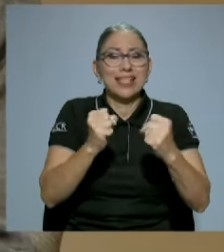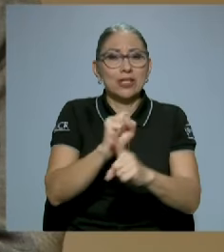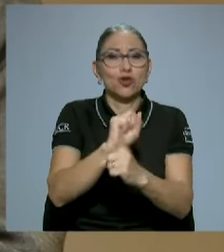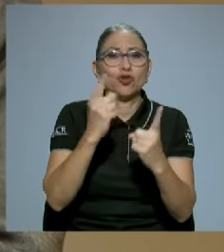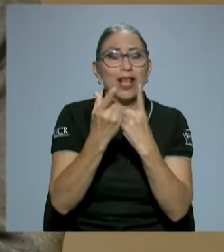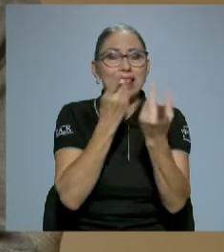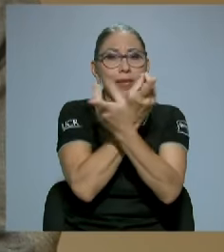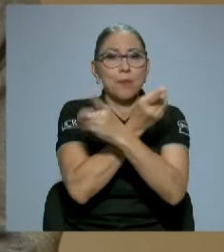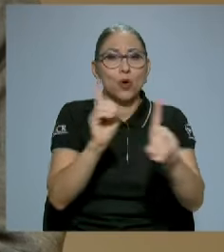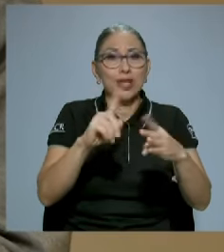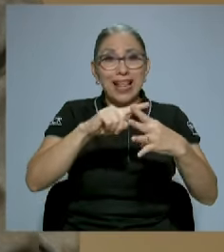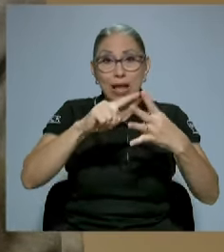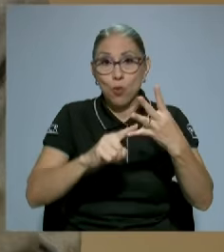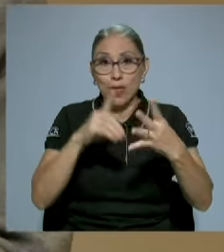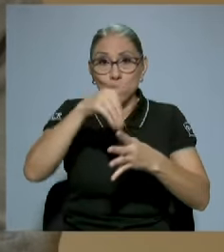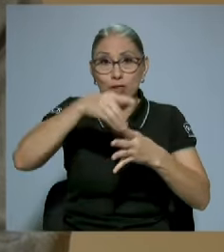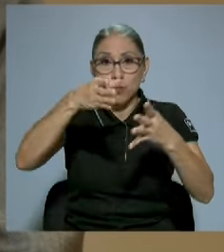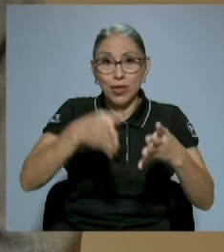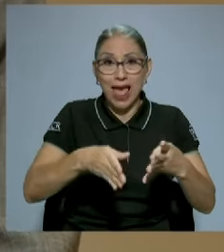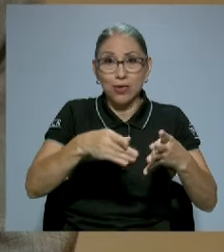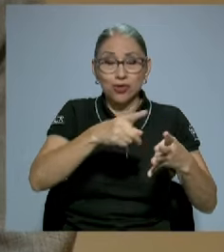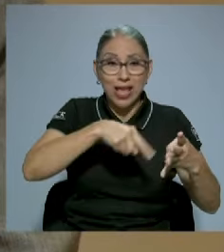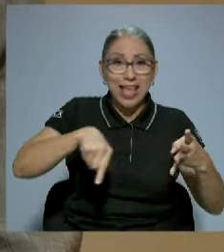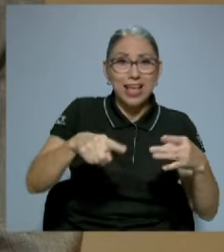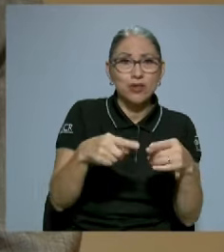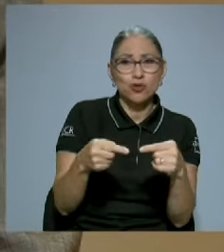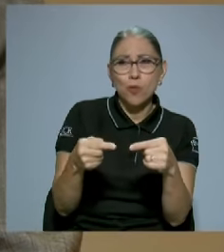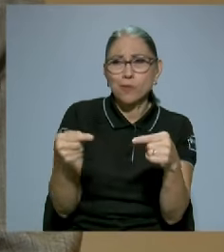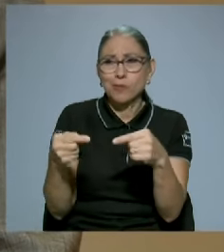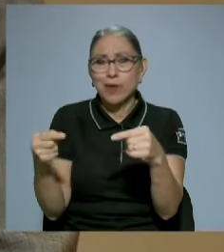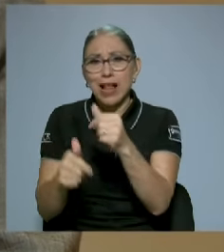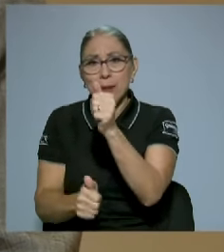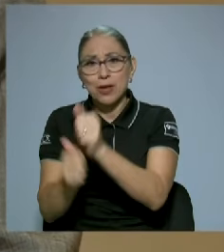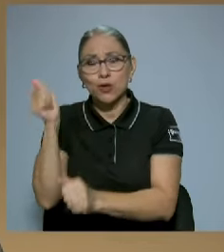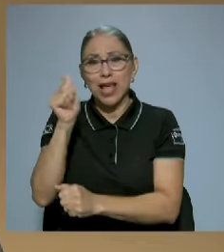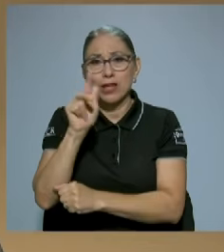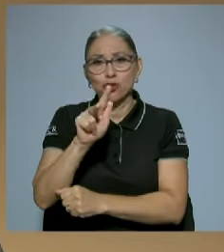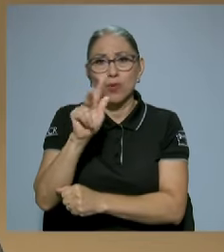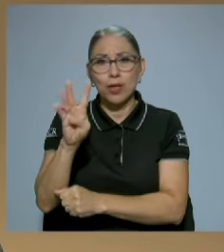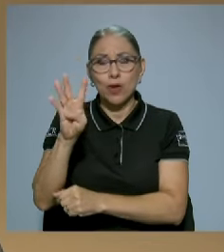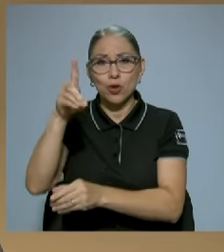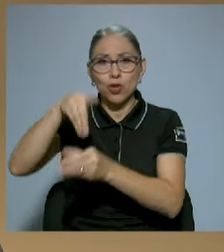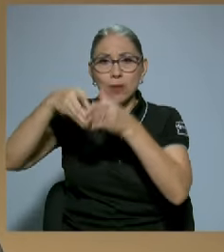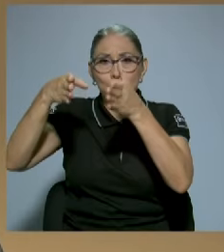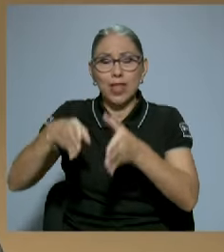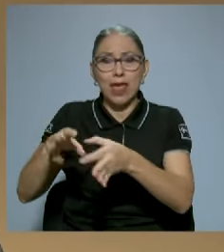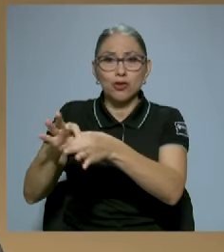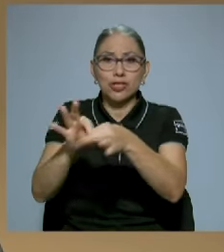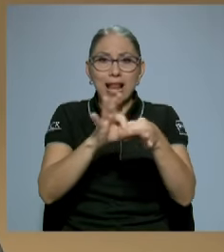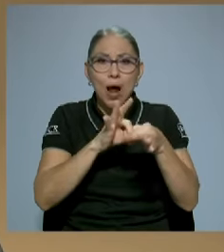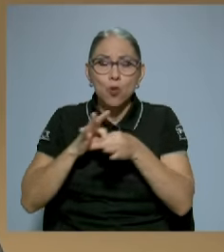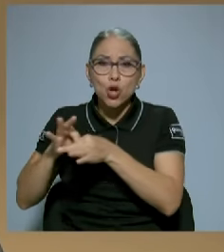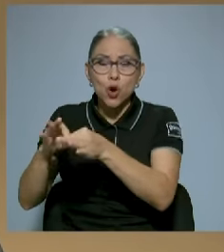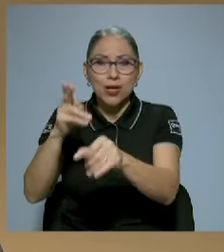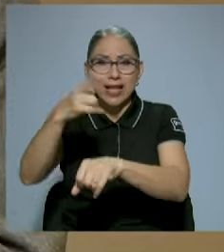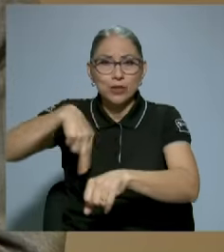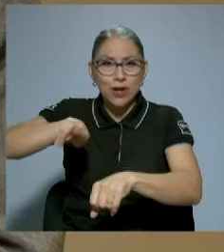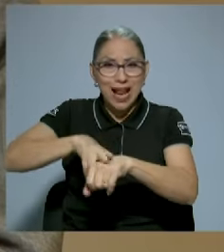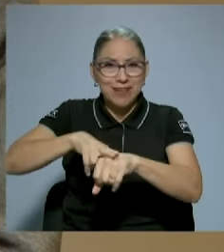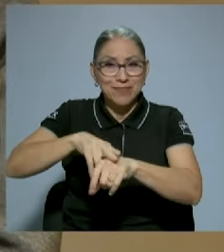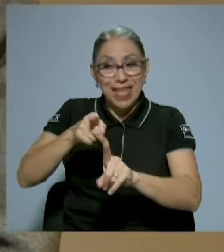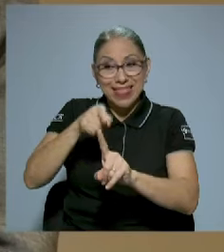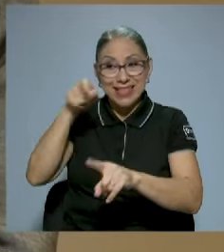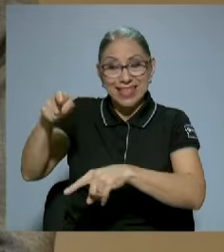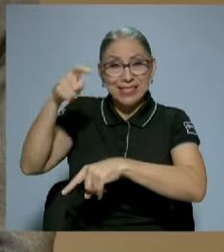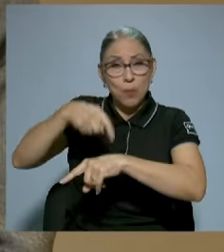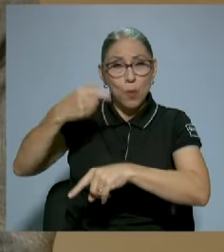cuatro diputados nada más, con la gran mayoría de los 34 diputados de la Unión Nacional, en que ya desde entonces había